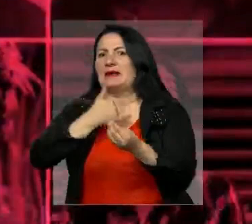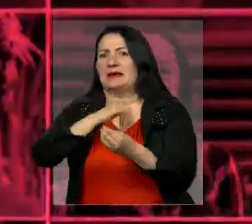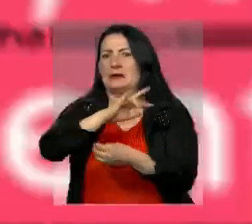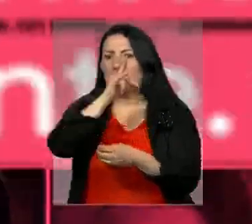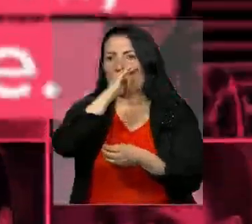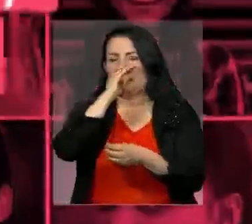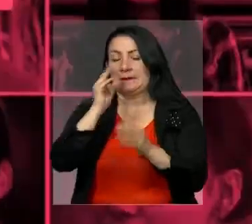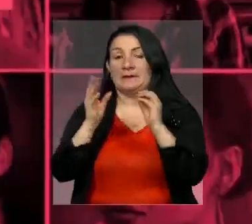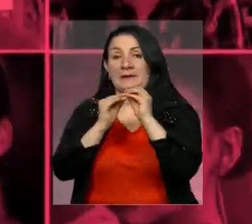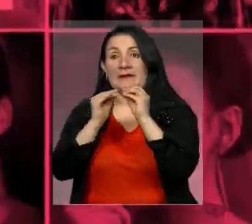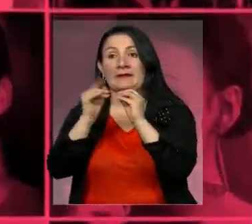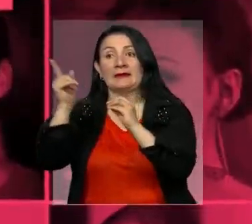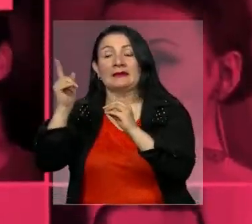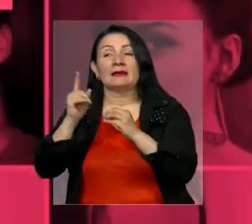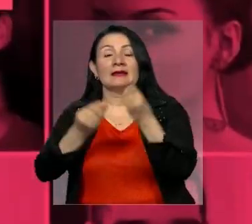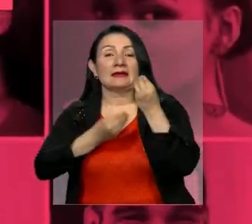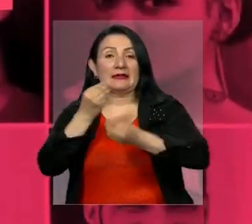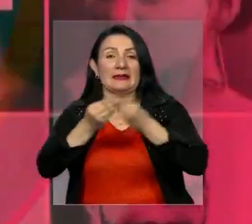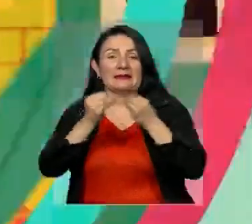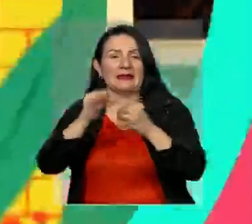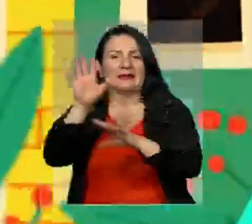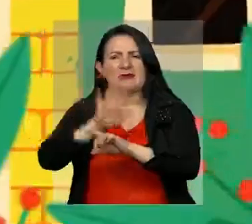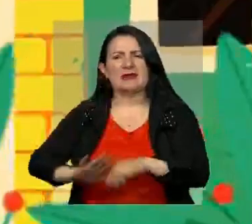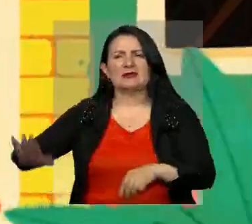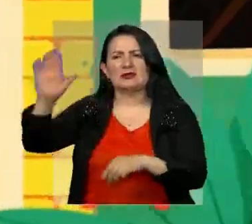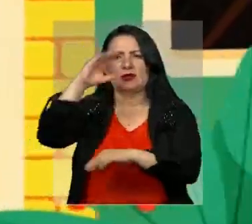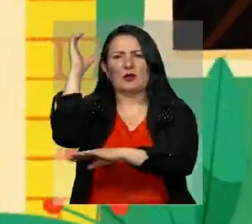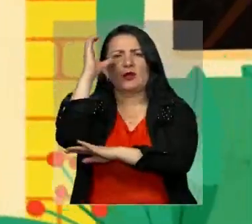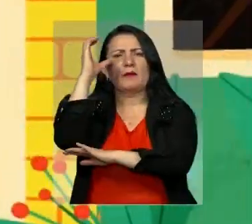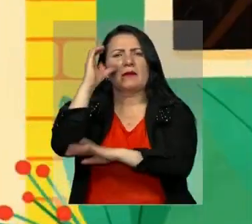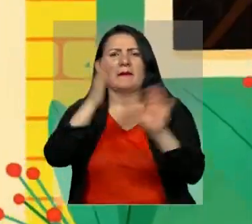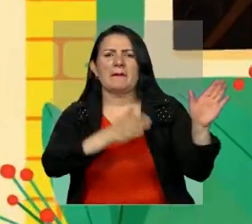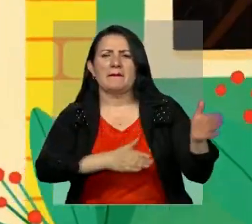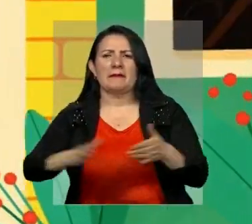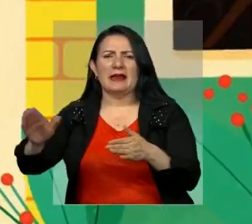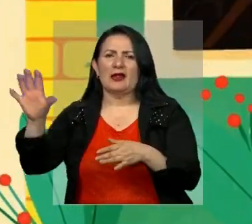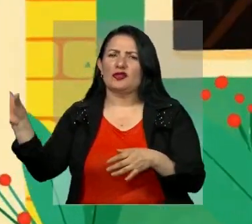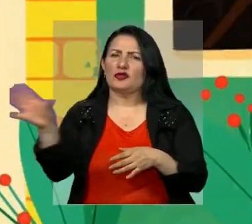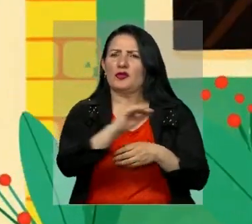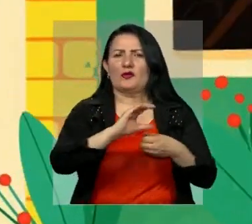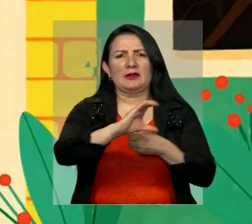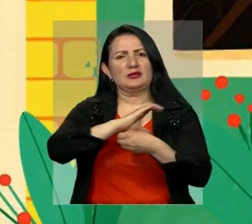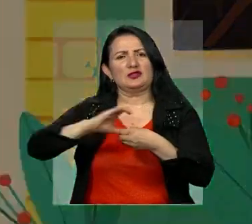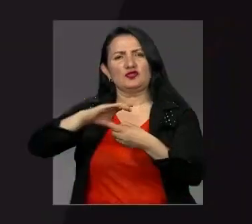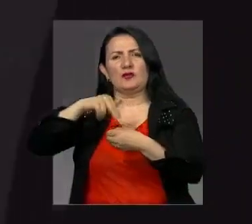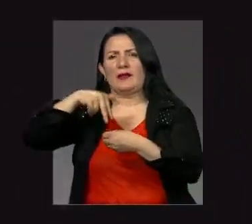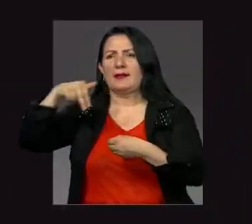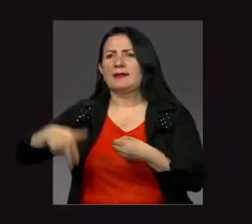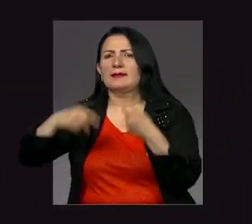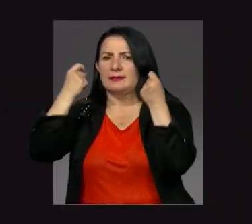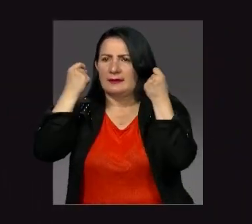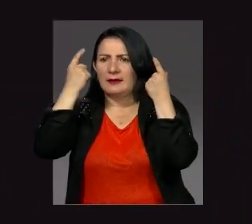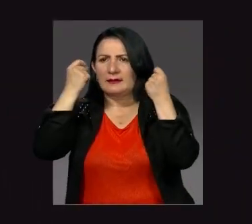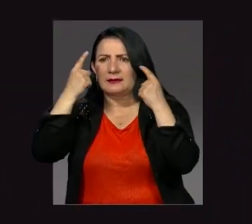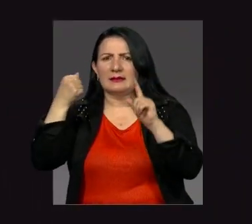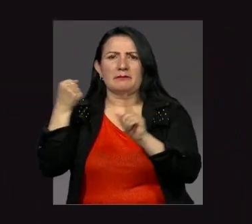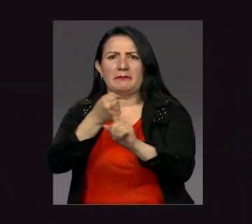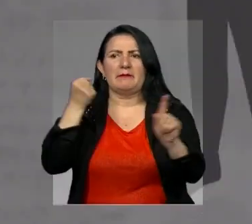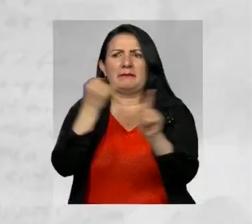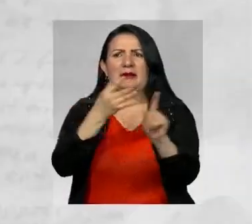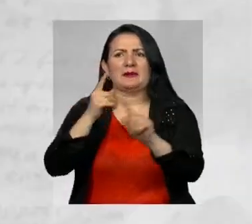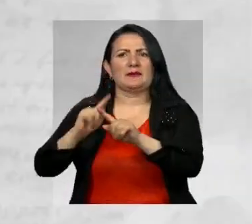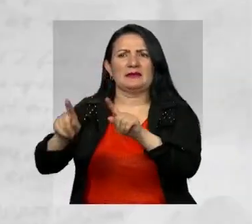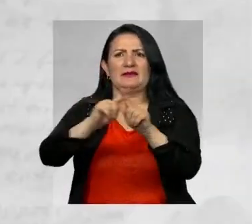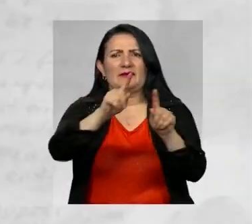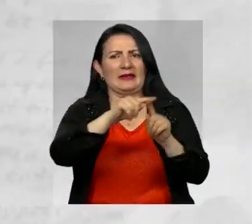El objetivo de dicha estrategia nacional es ejecutar planes para que toda la ciudadanía comprenda las dinámicas e impactos de las